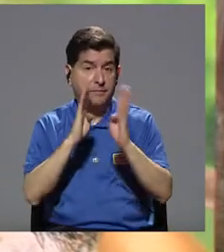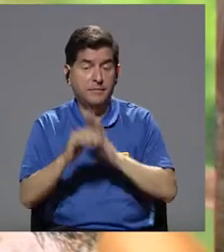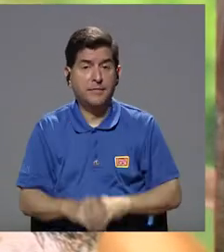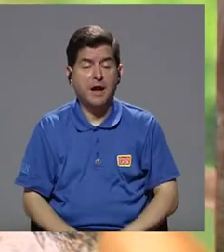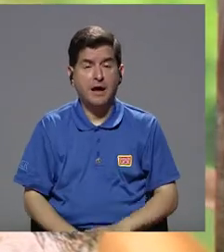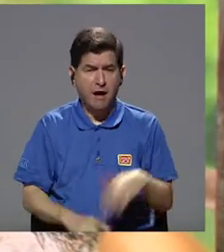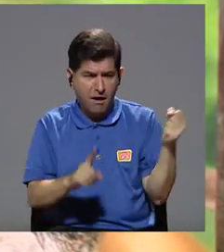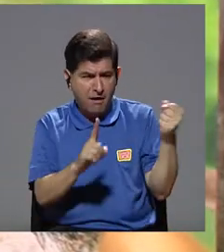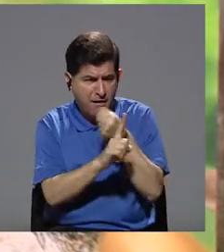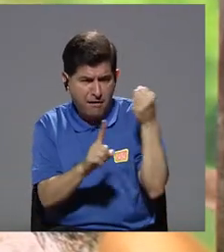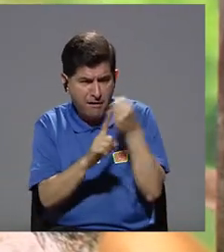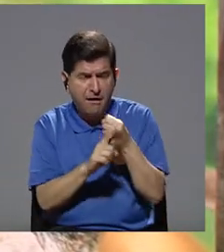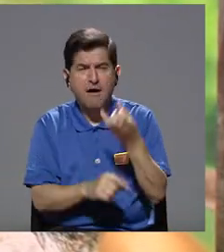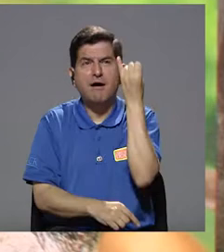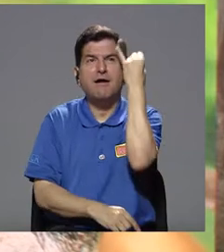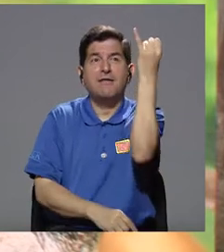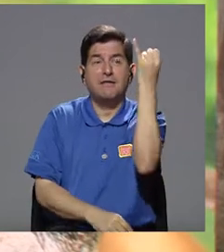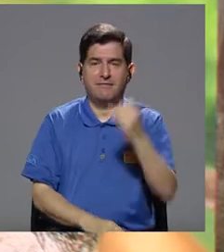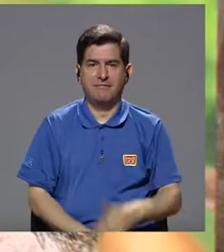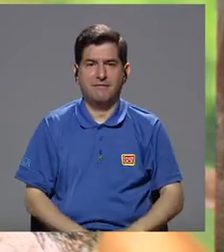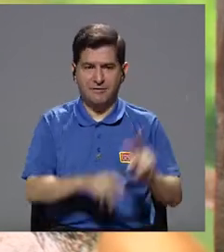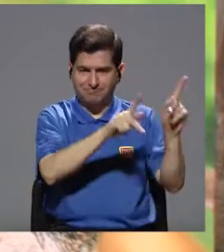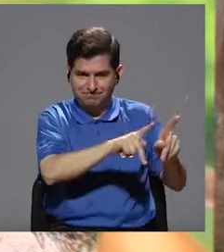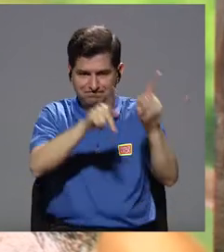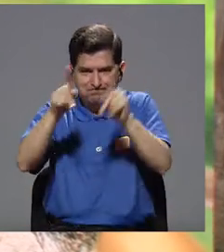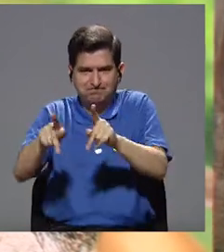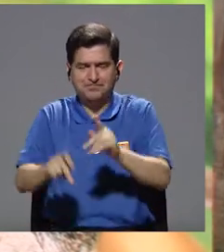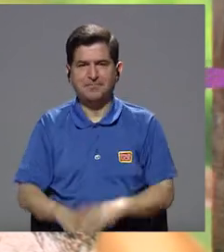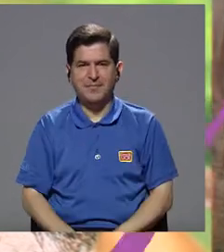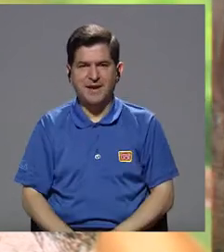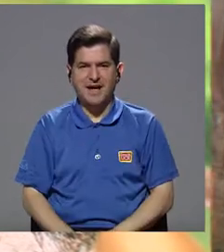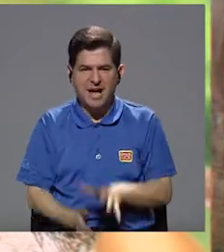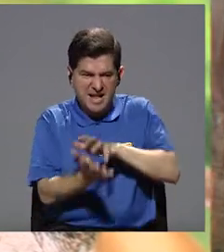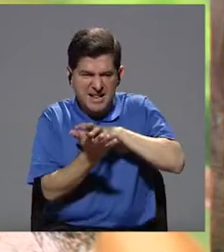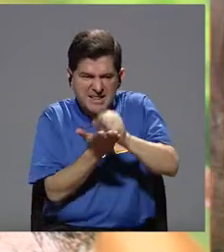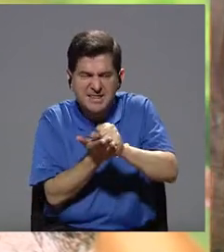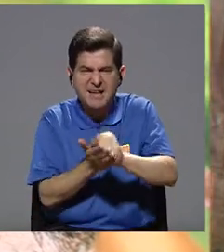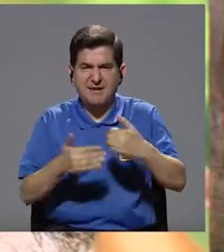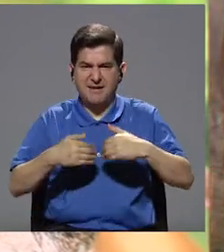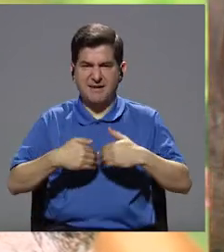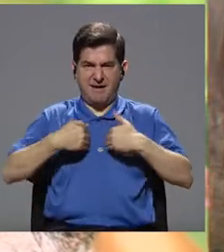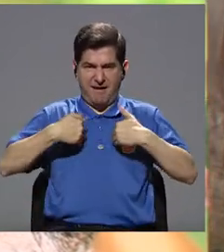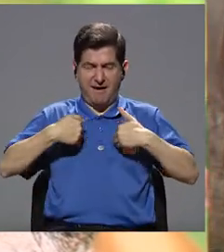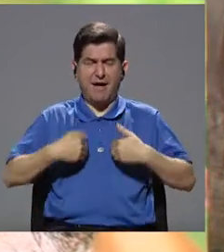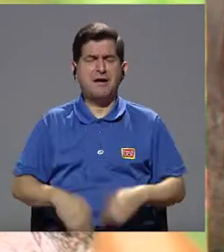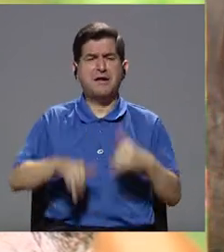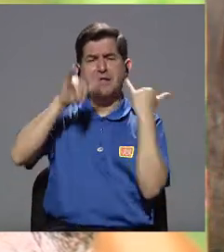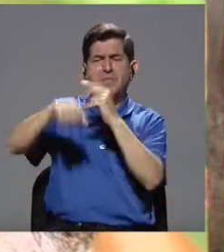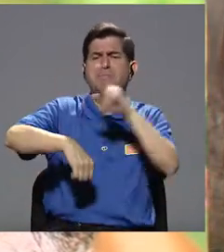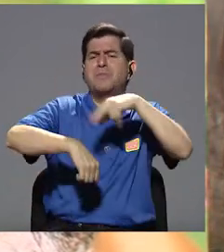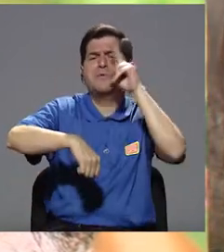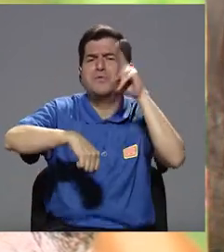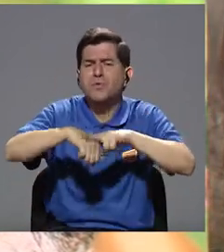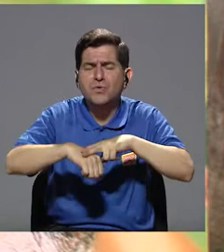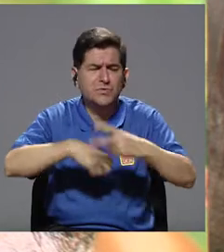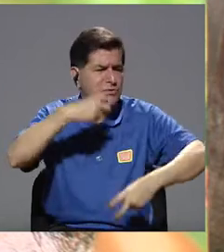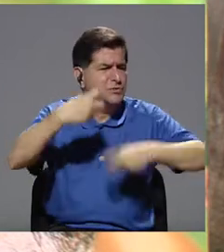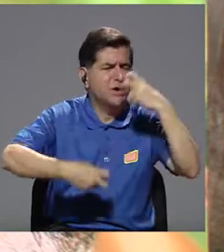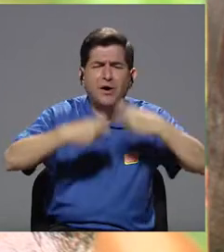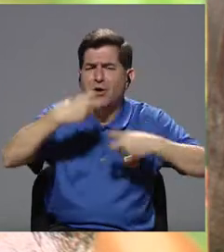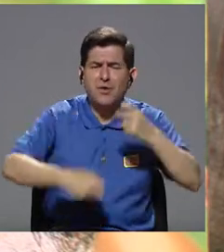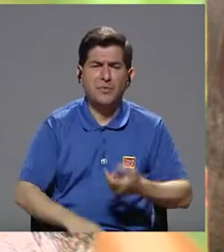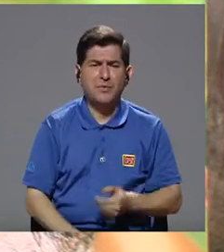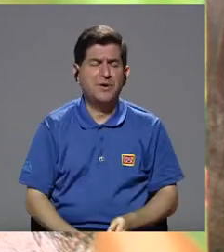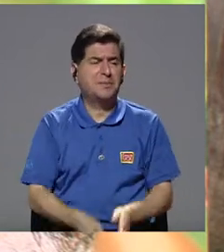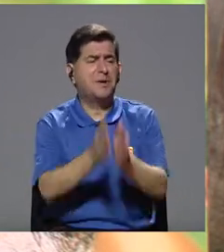hablando de crueldad es cuando existe una intención por parte de la persona en hacerle daño a un animal. Las denuncias más comunes o los problemas